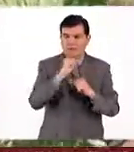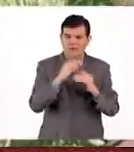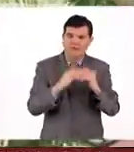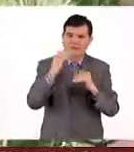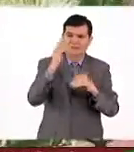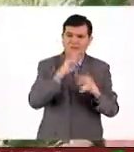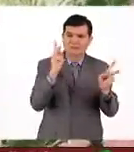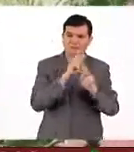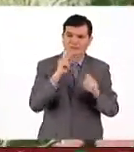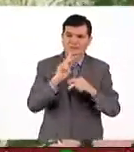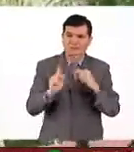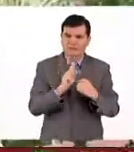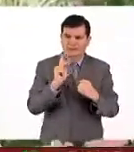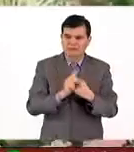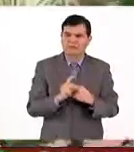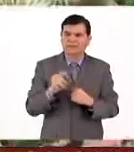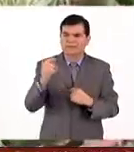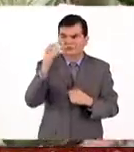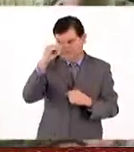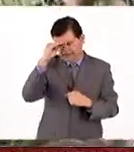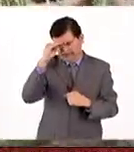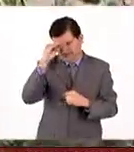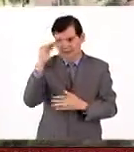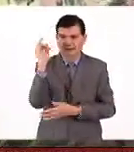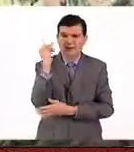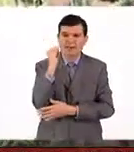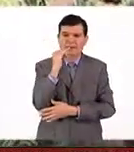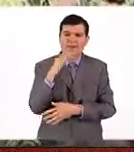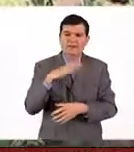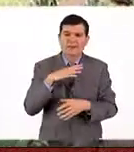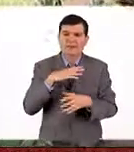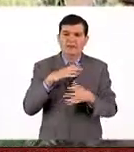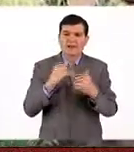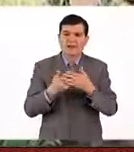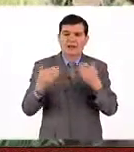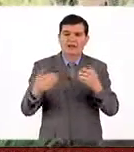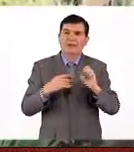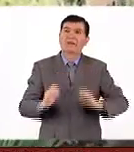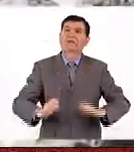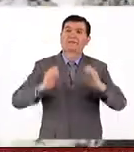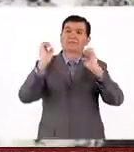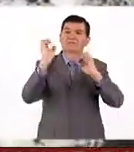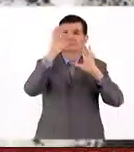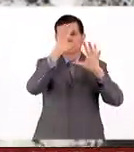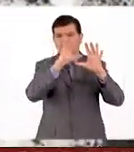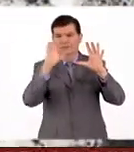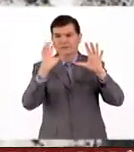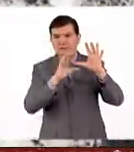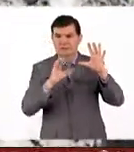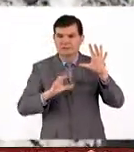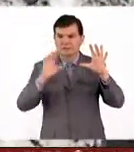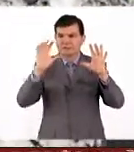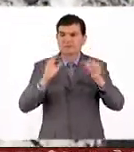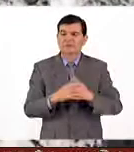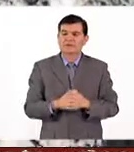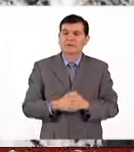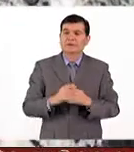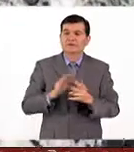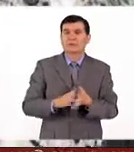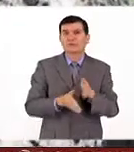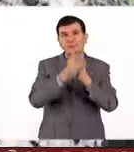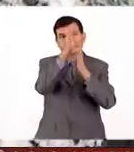haya más oxígeno en el país. ¿Y qué opina de los jardines que se están colocando ahora en edificios, estos jardines ya sean los